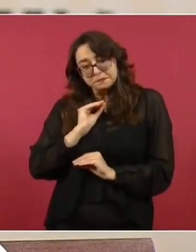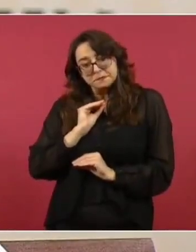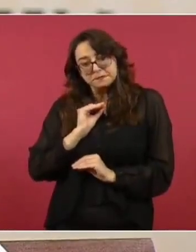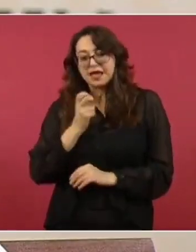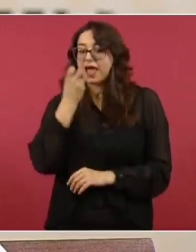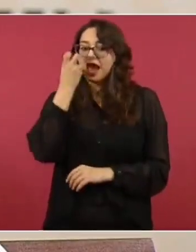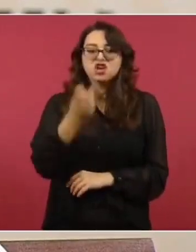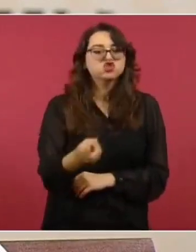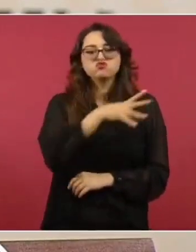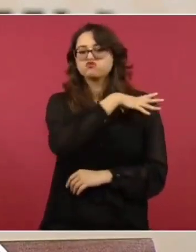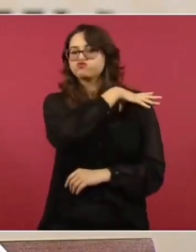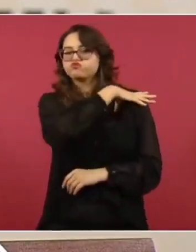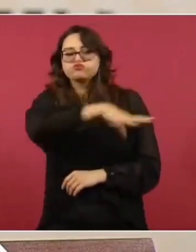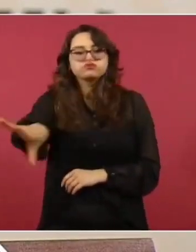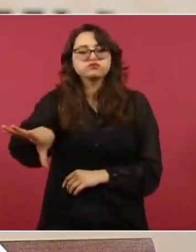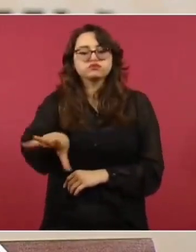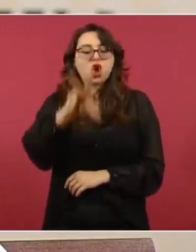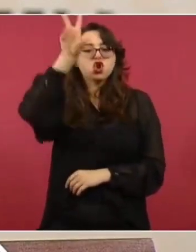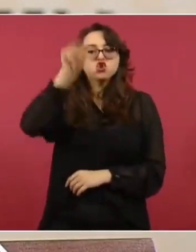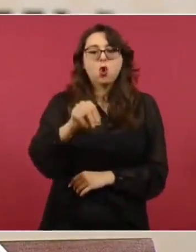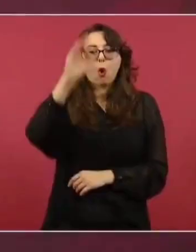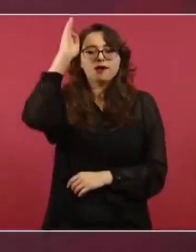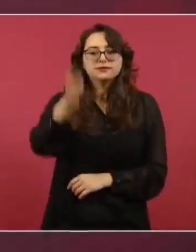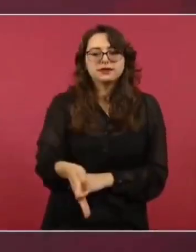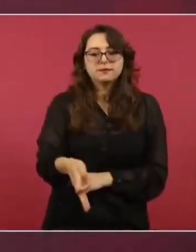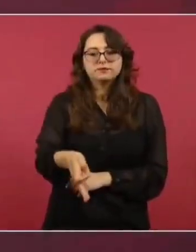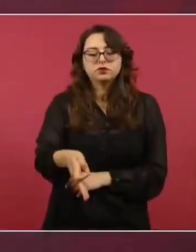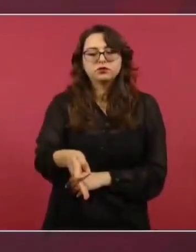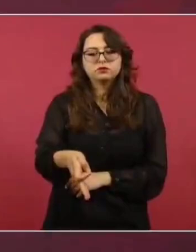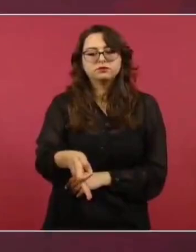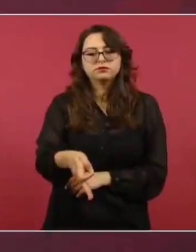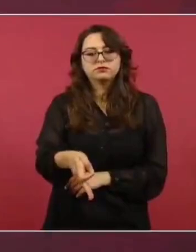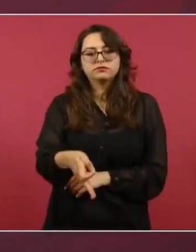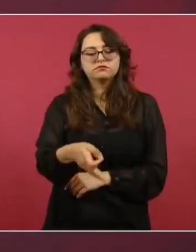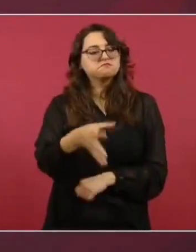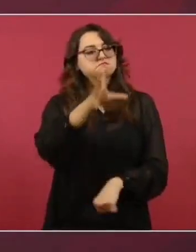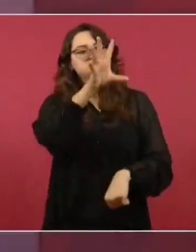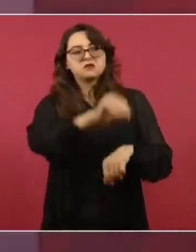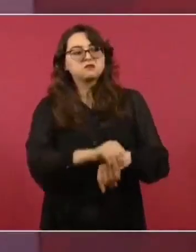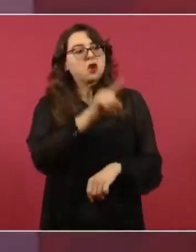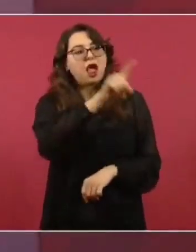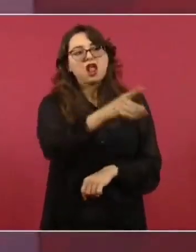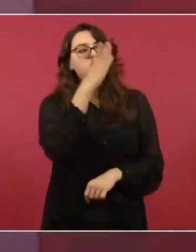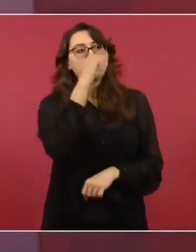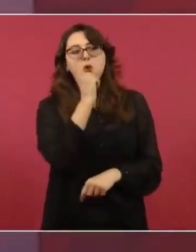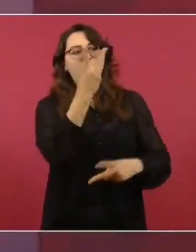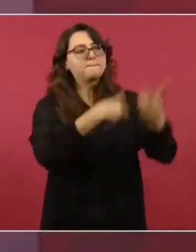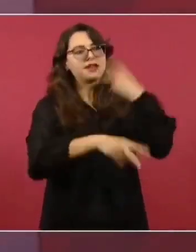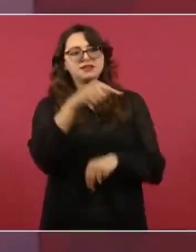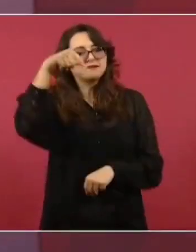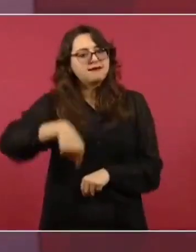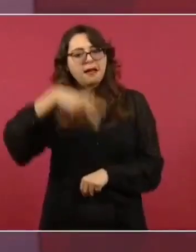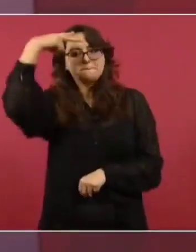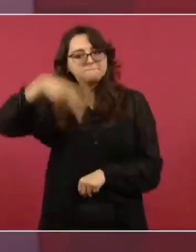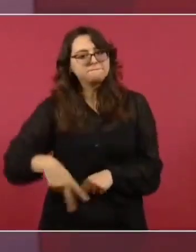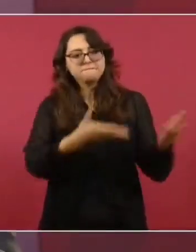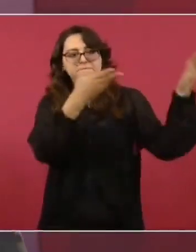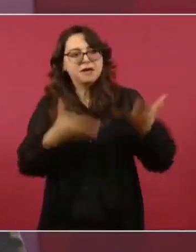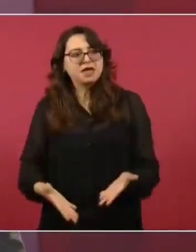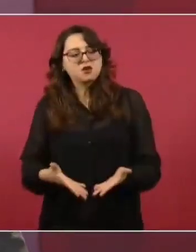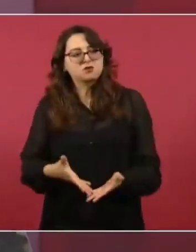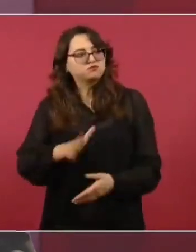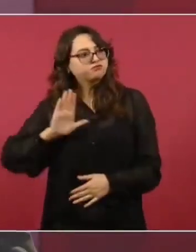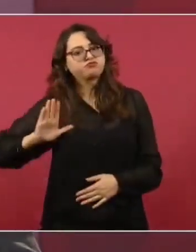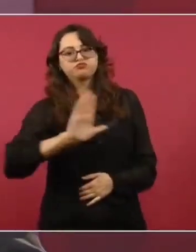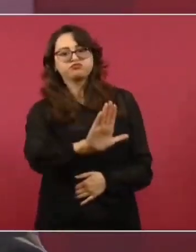Entonces, no lo vamos a permitir. El senador es una persona no grata en México, pero además es mentiroso a los ciudadanos de Estados